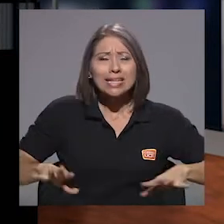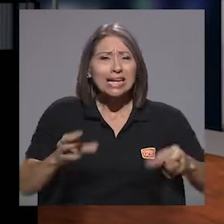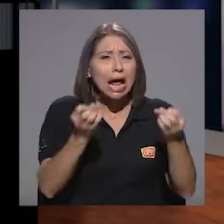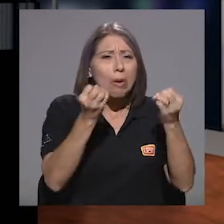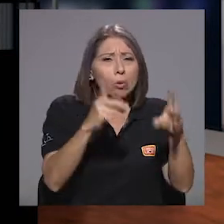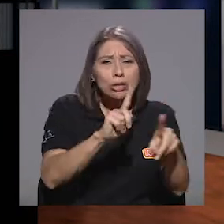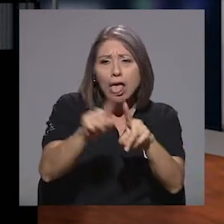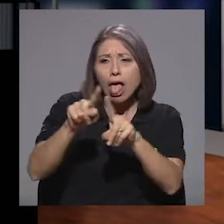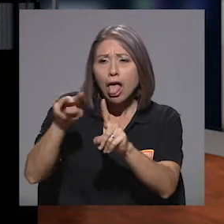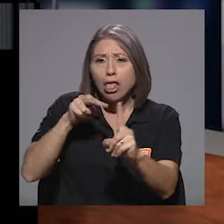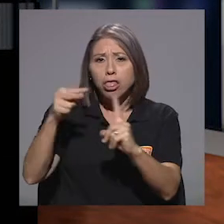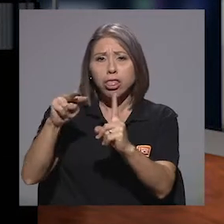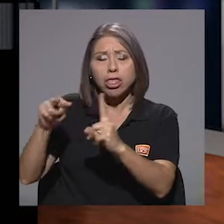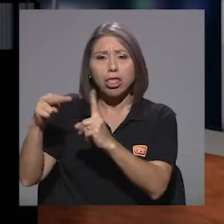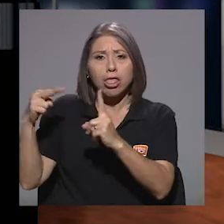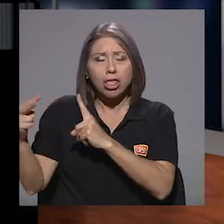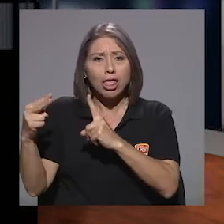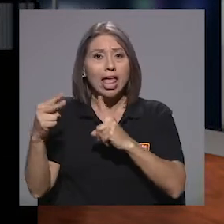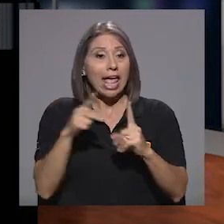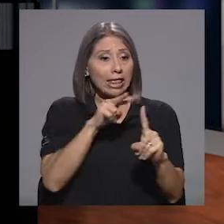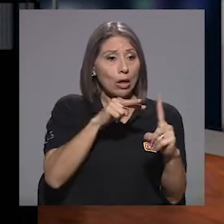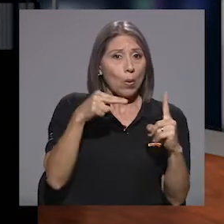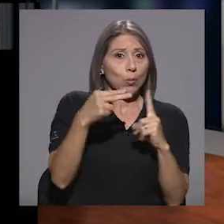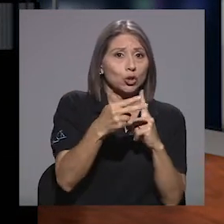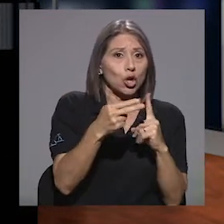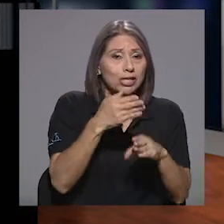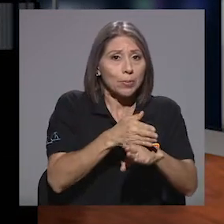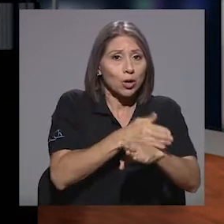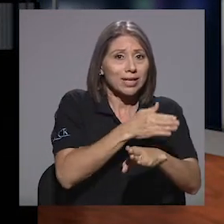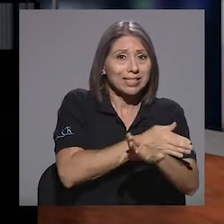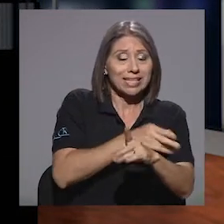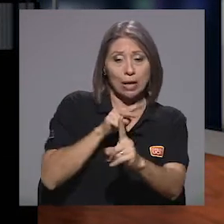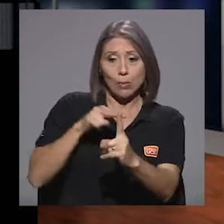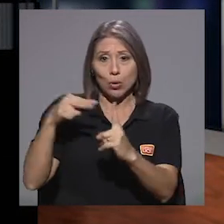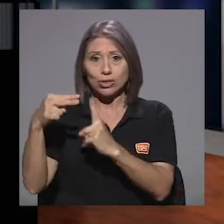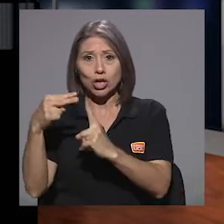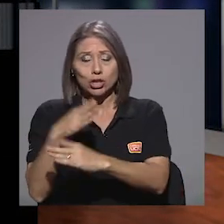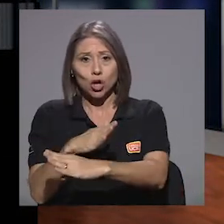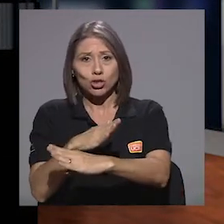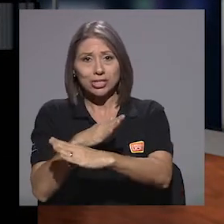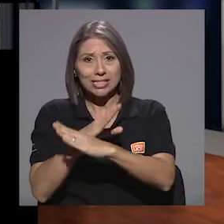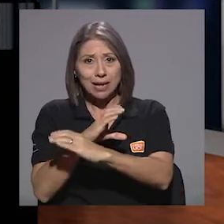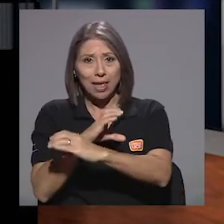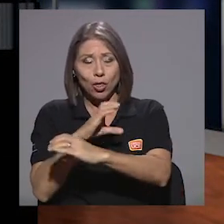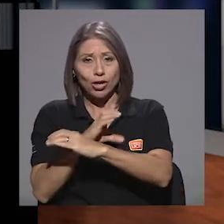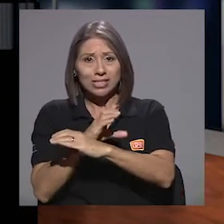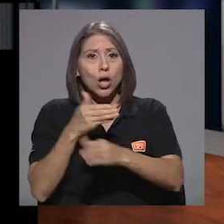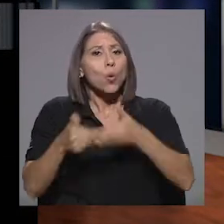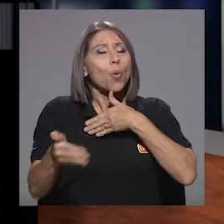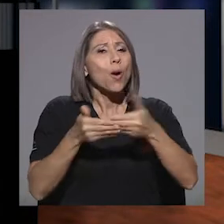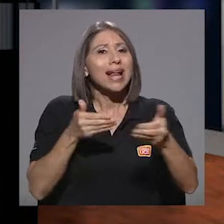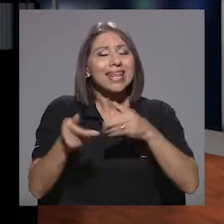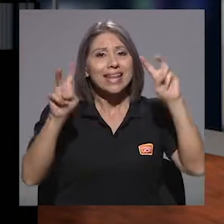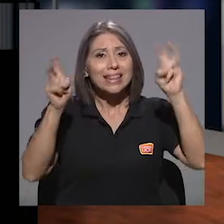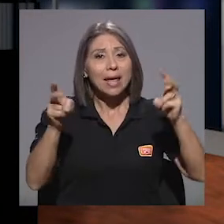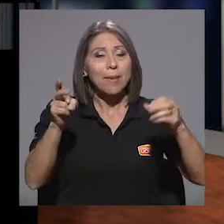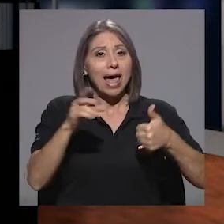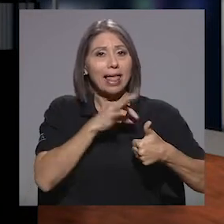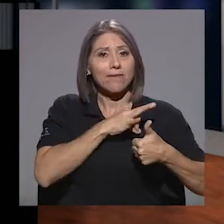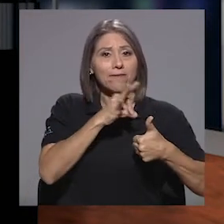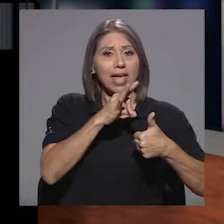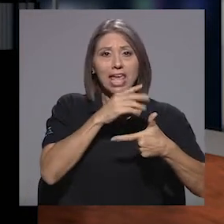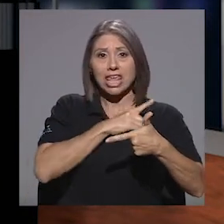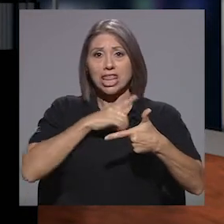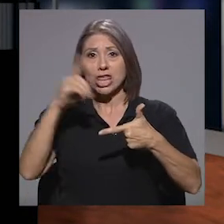atascada entre posiciones progresistas y conservadoras, cualquier tema en donde la fe y Dios estén de por medio será